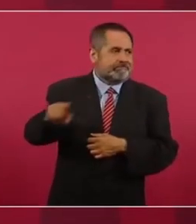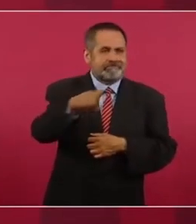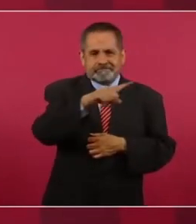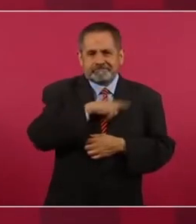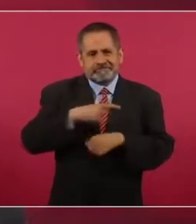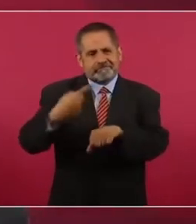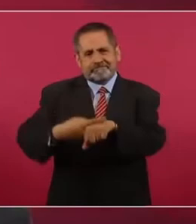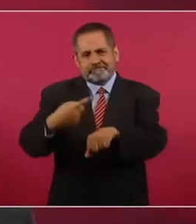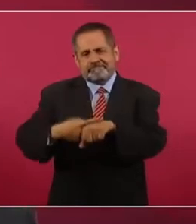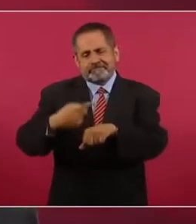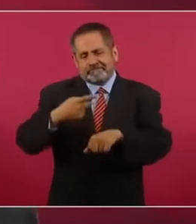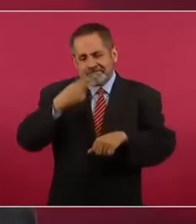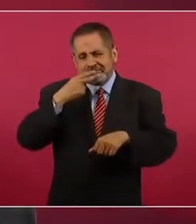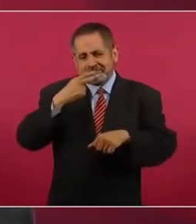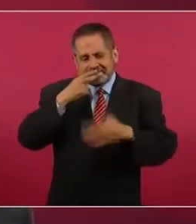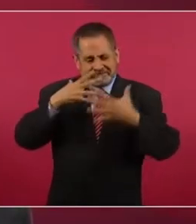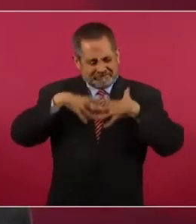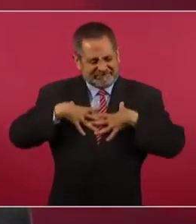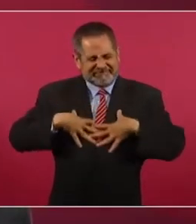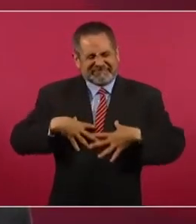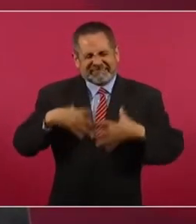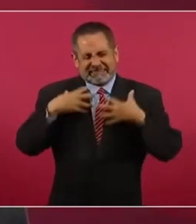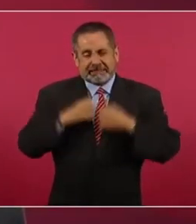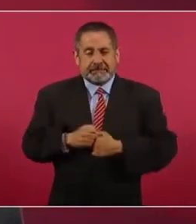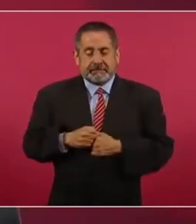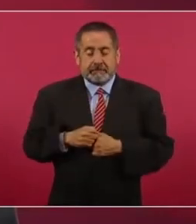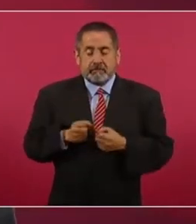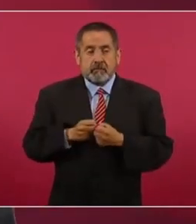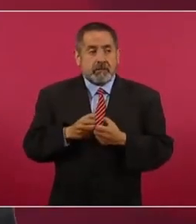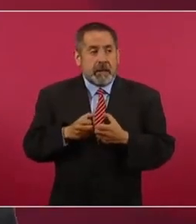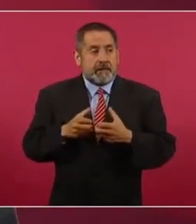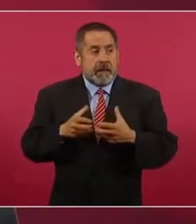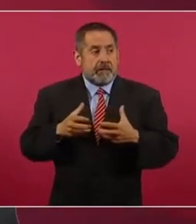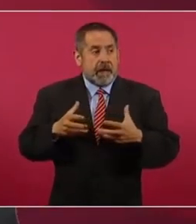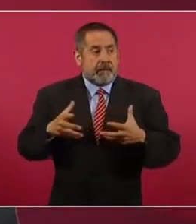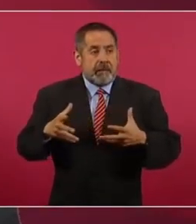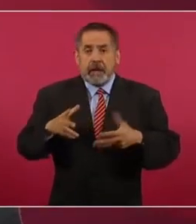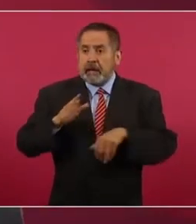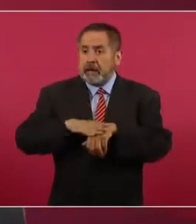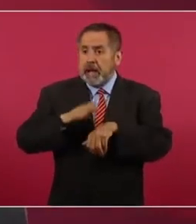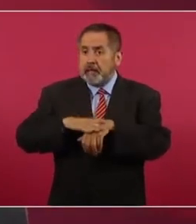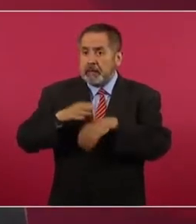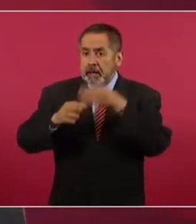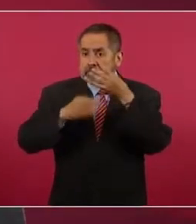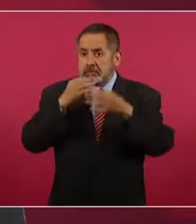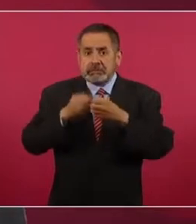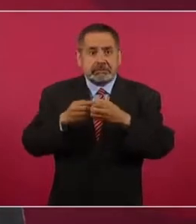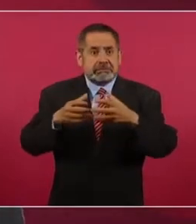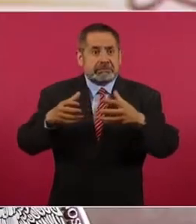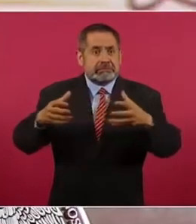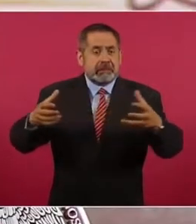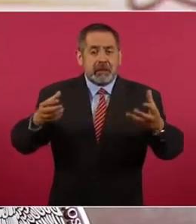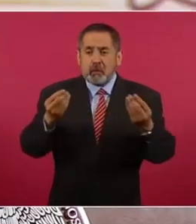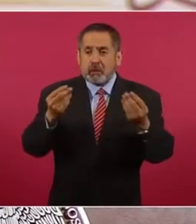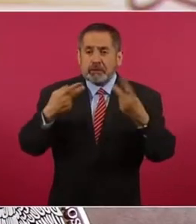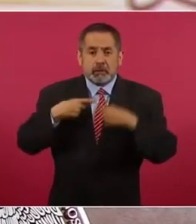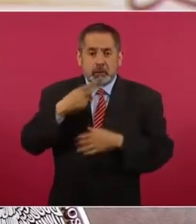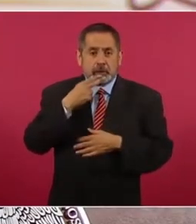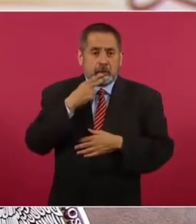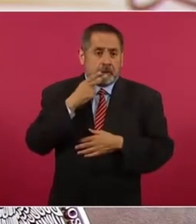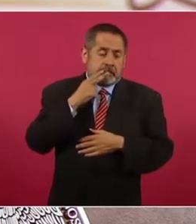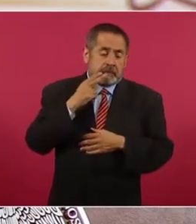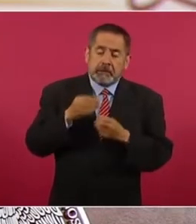causa el tabaco. La adicción se ha ido extendiendo por todo el mundo, sigue en una fase creciente en algunos países.